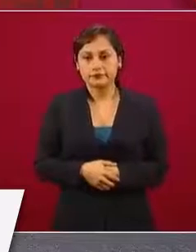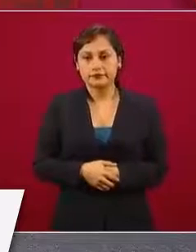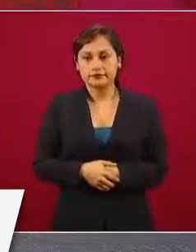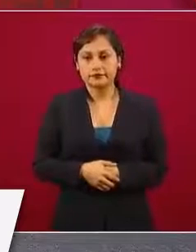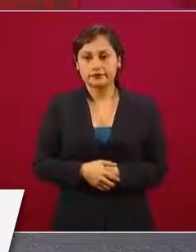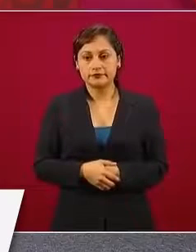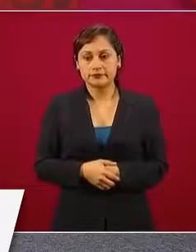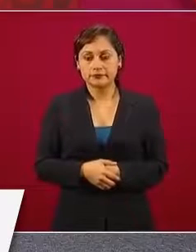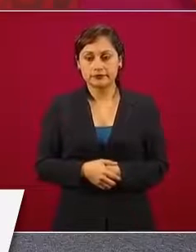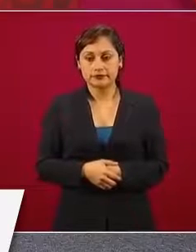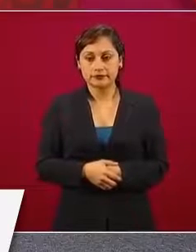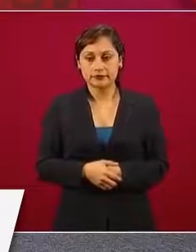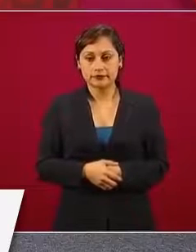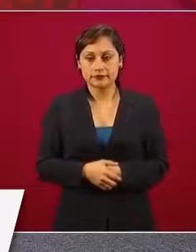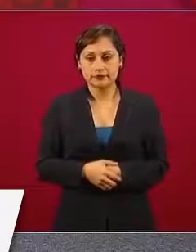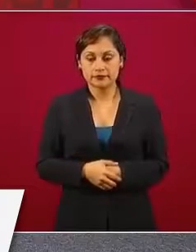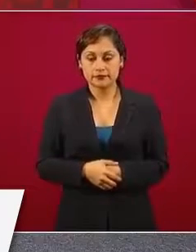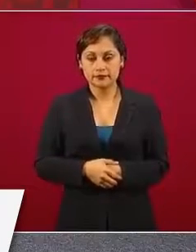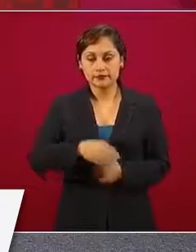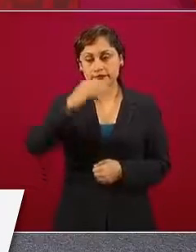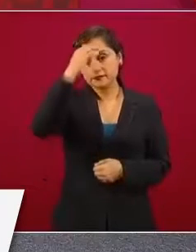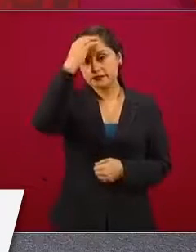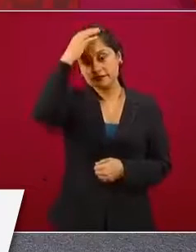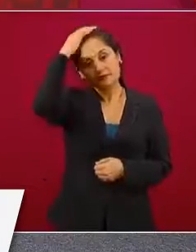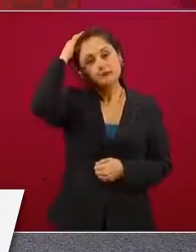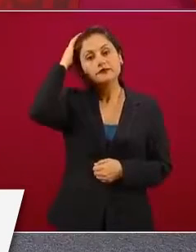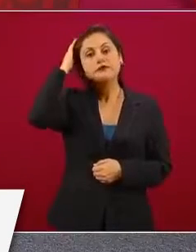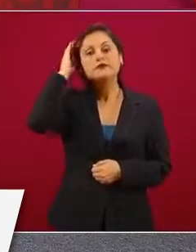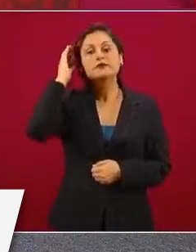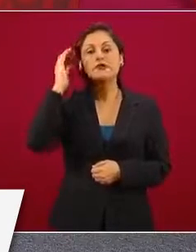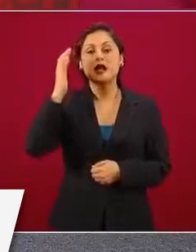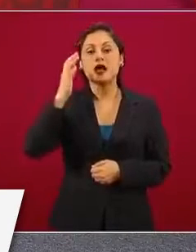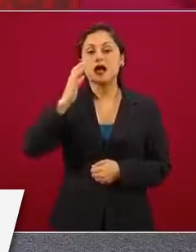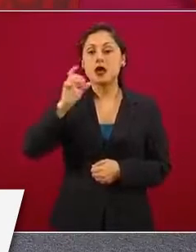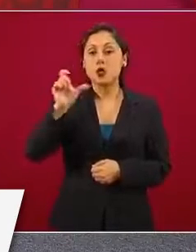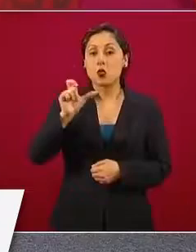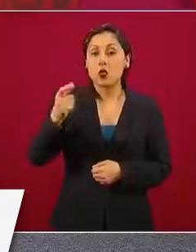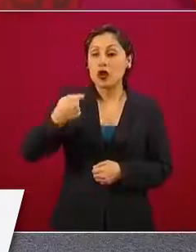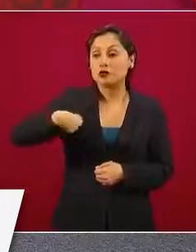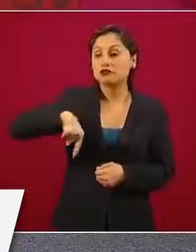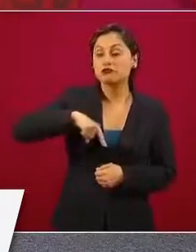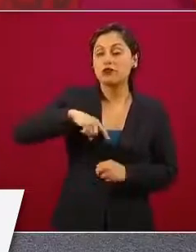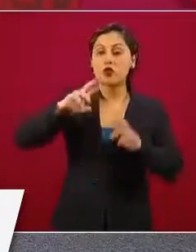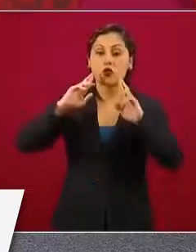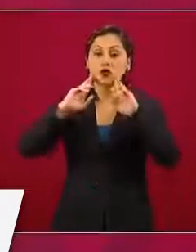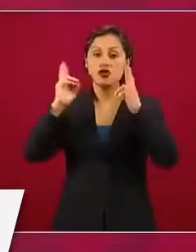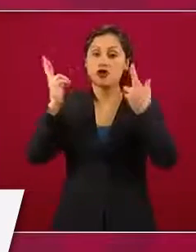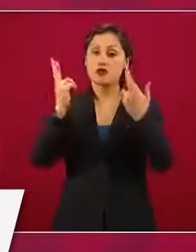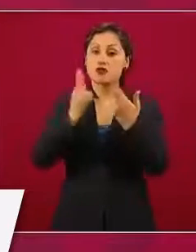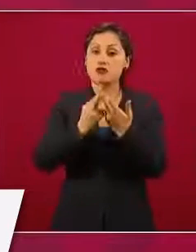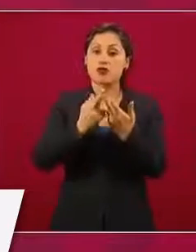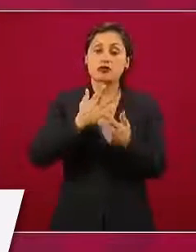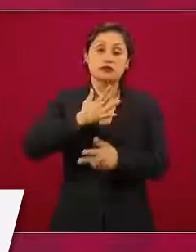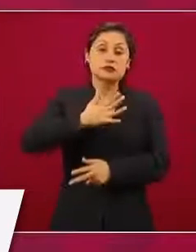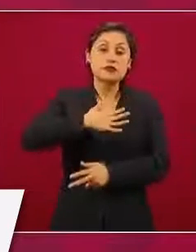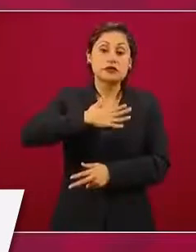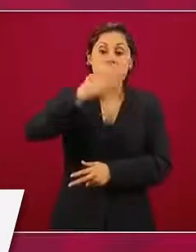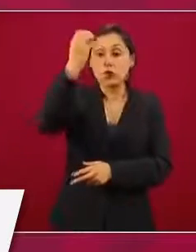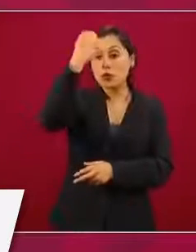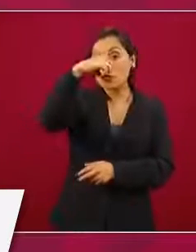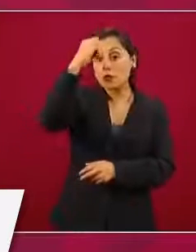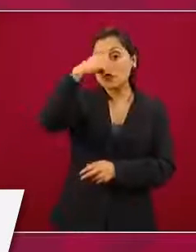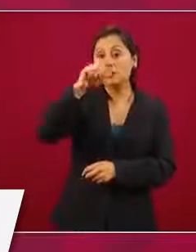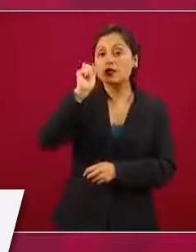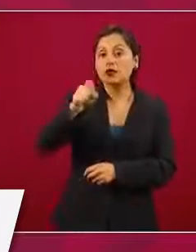en las reuniones que lo de los parques se